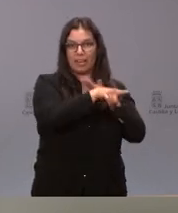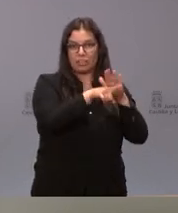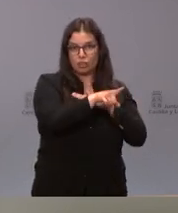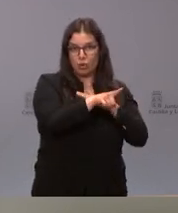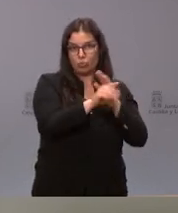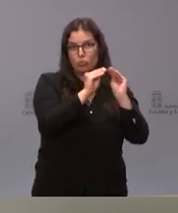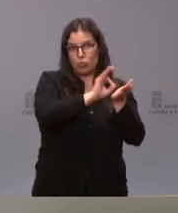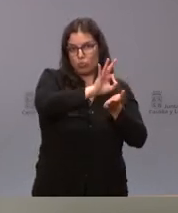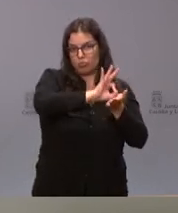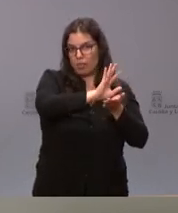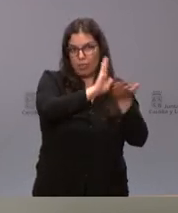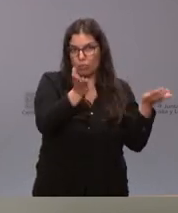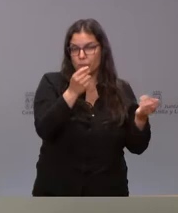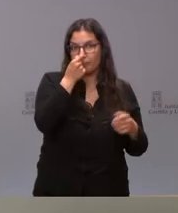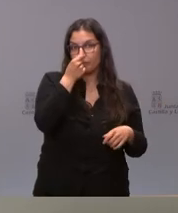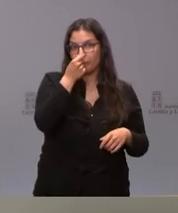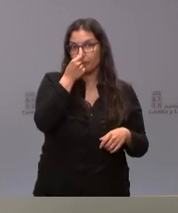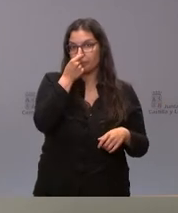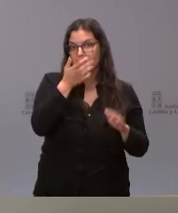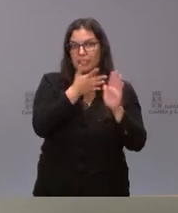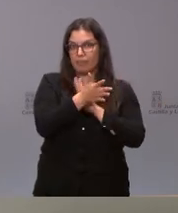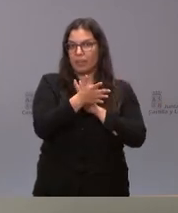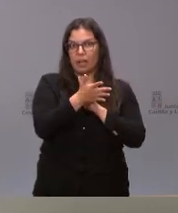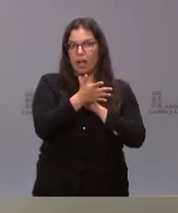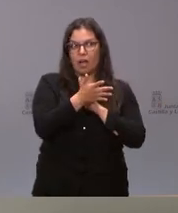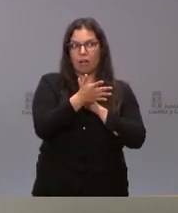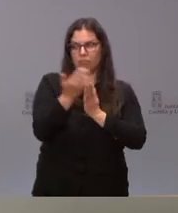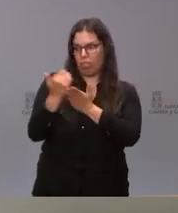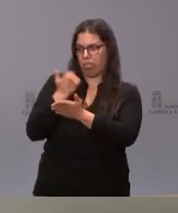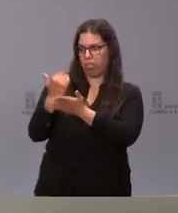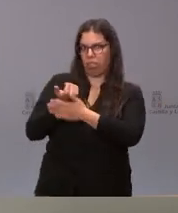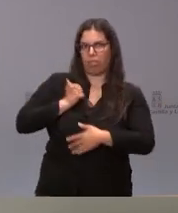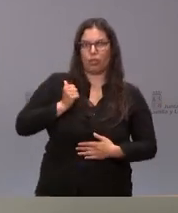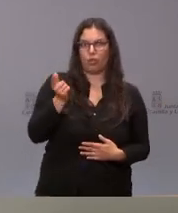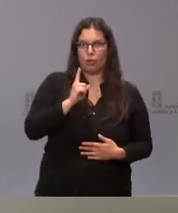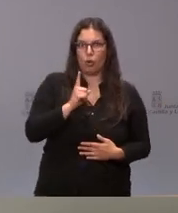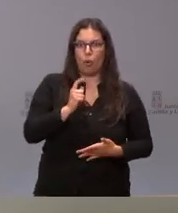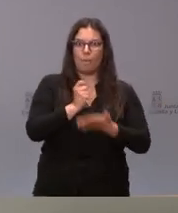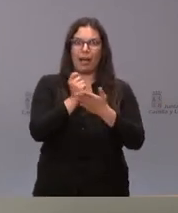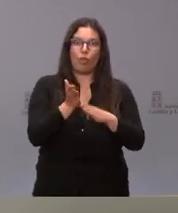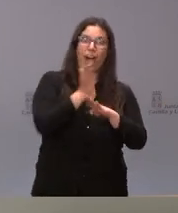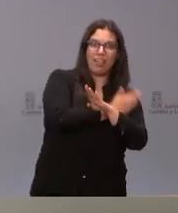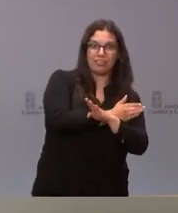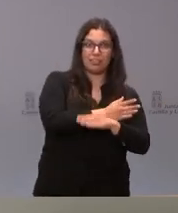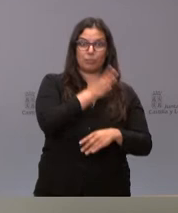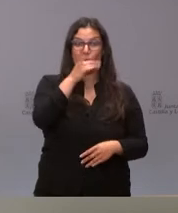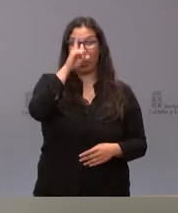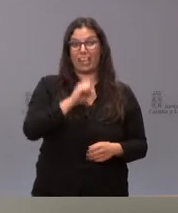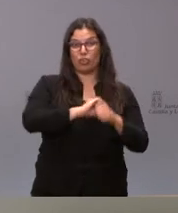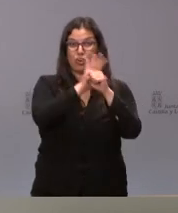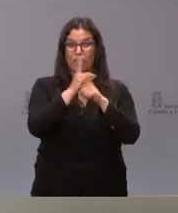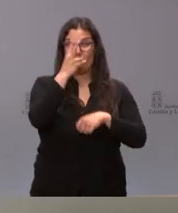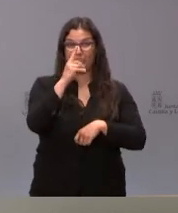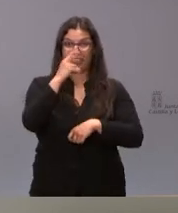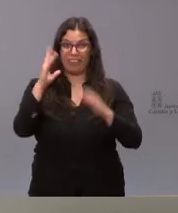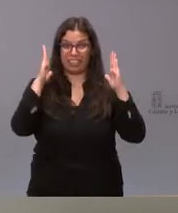dependencia por tanto son un elemento claramente todo lo contrario estamos anticipando en el pago porque el año 2020 fue el año de la pandemia y lo que